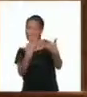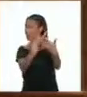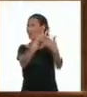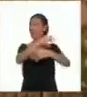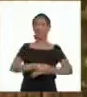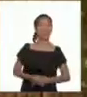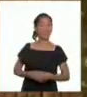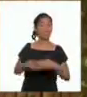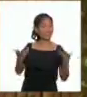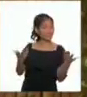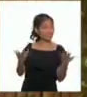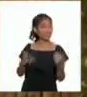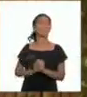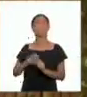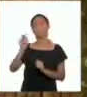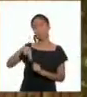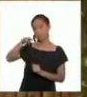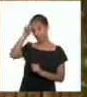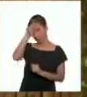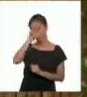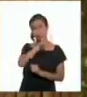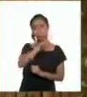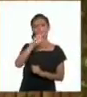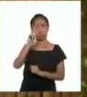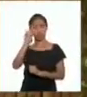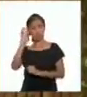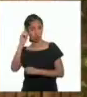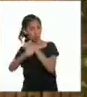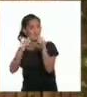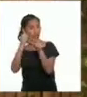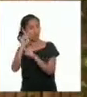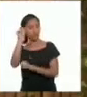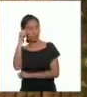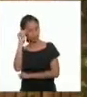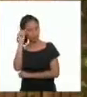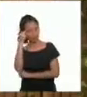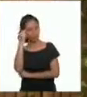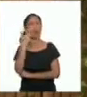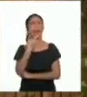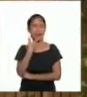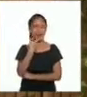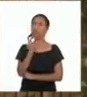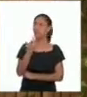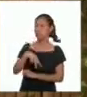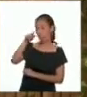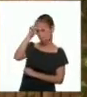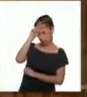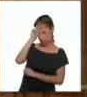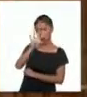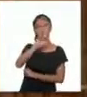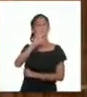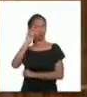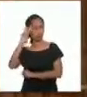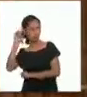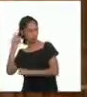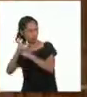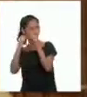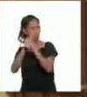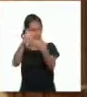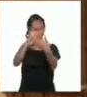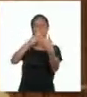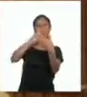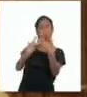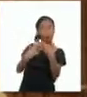frase genial conmemorar el bicentenario es reflexionar acerca de nuestra historia y de cómo se construyó esta república así es